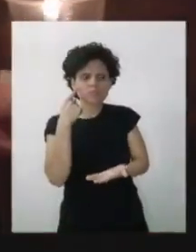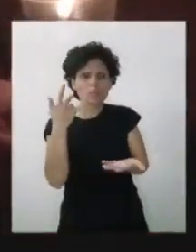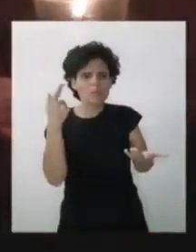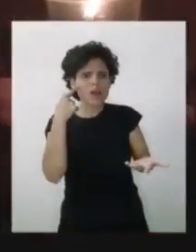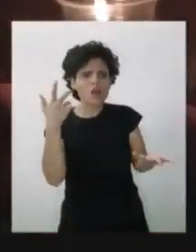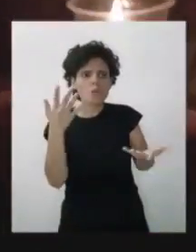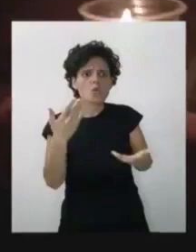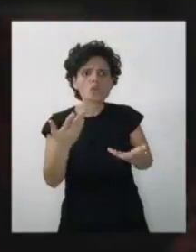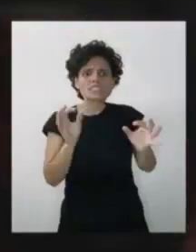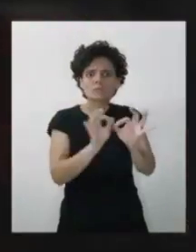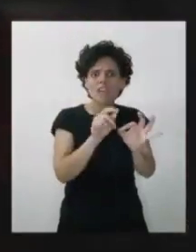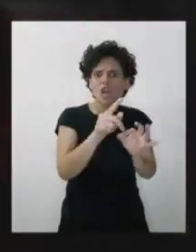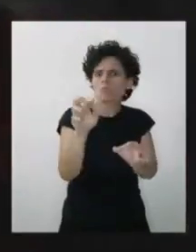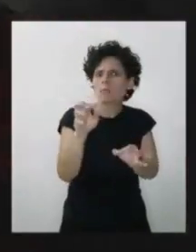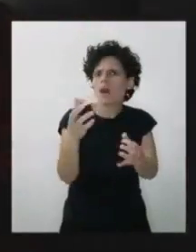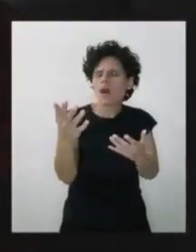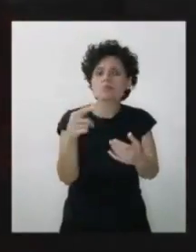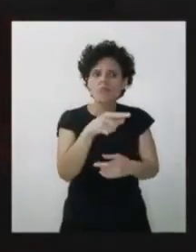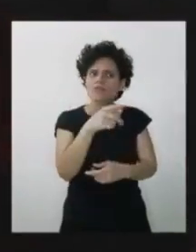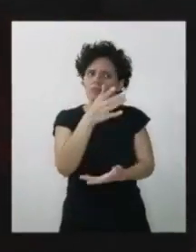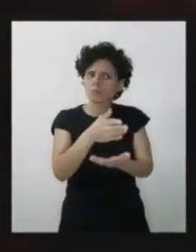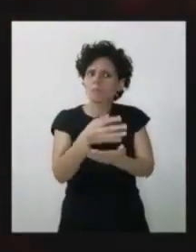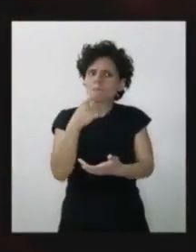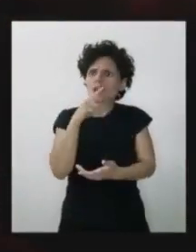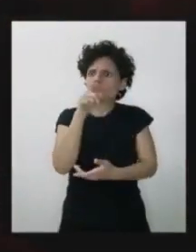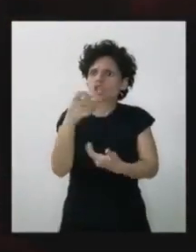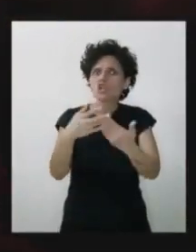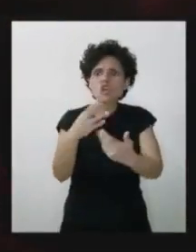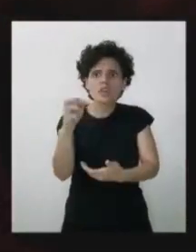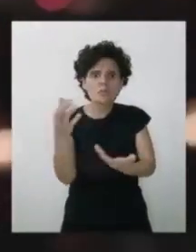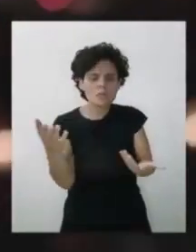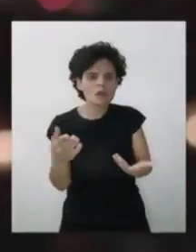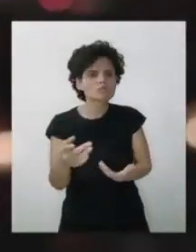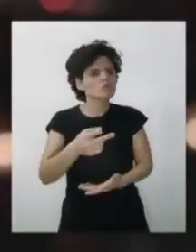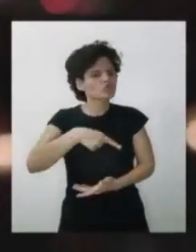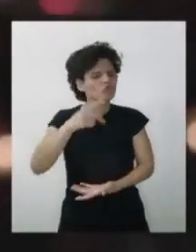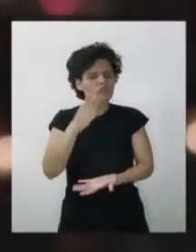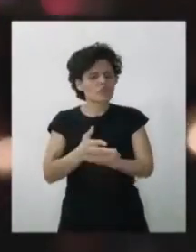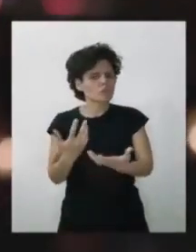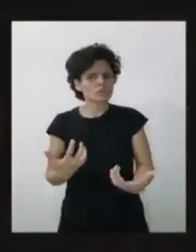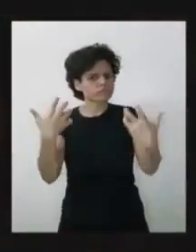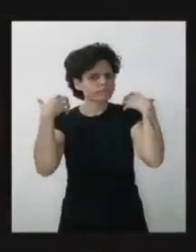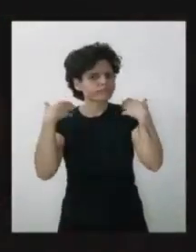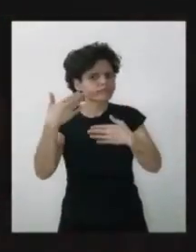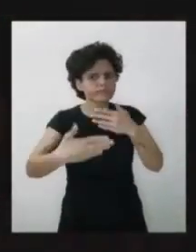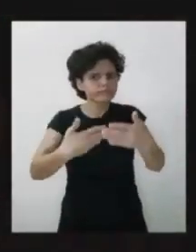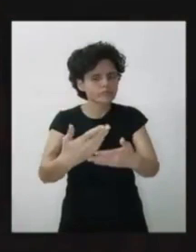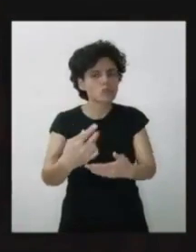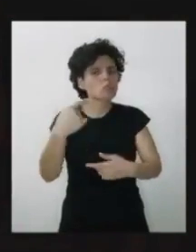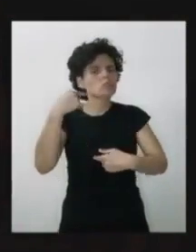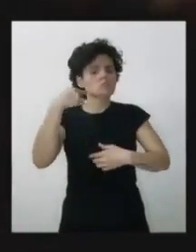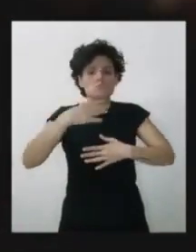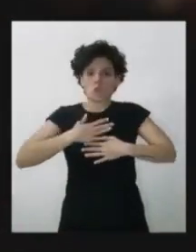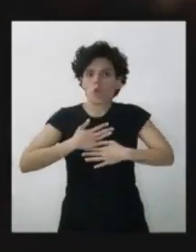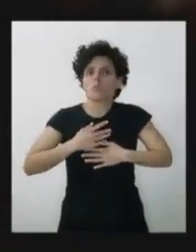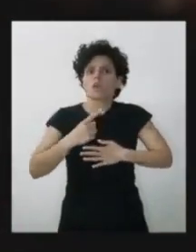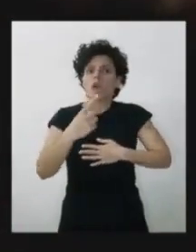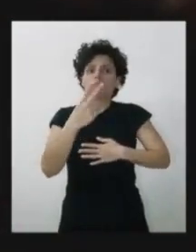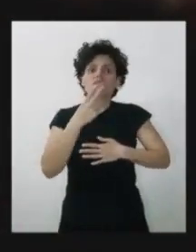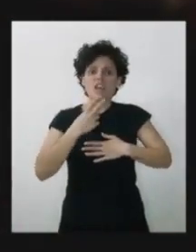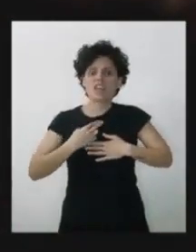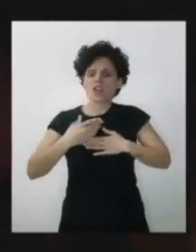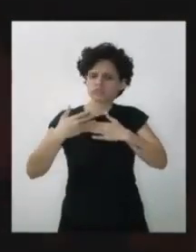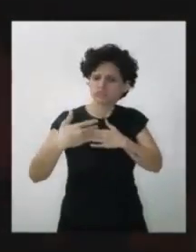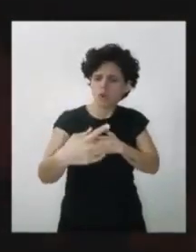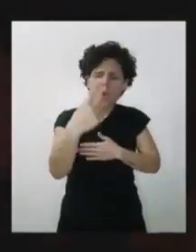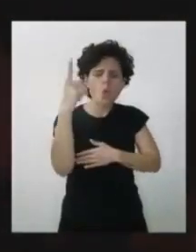por qué no está su papá porque ella va a preguntar por su papá. Nosotros la vamos a hacer hasta el final. Por mi parte, yo hasta el último día de mi vida la